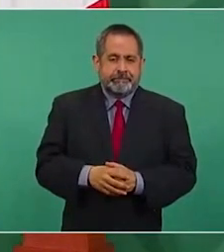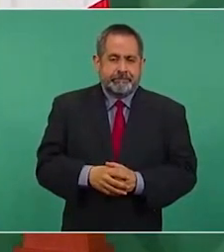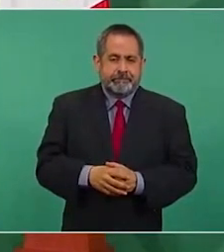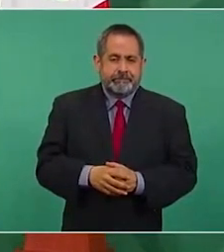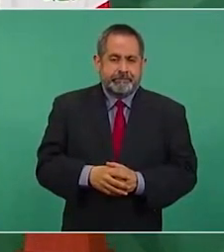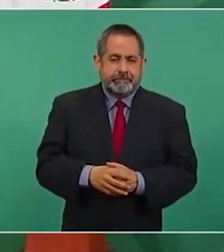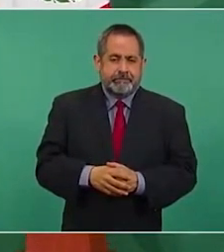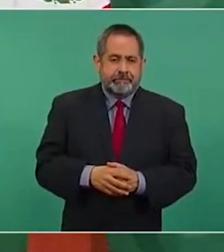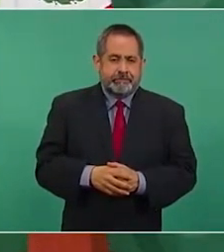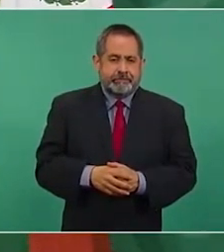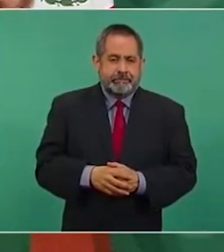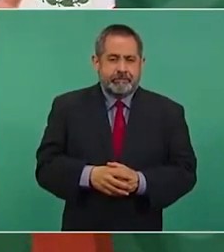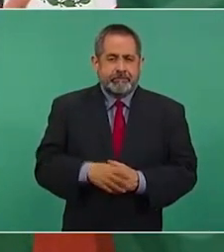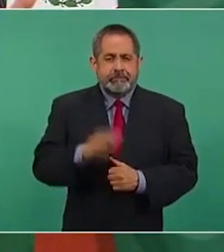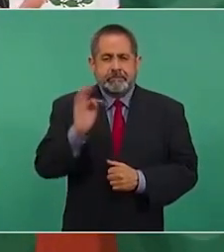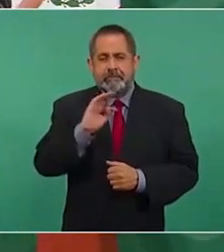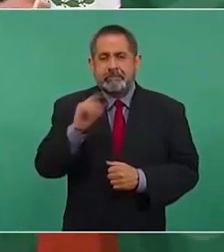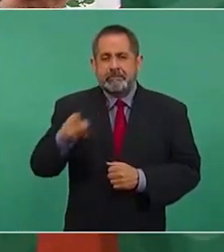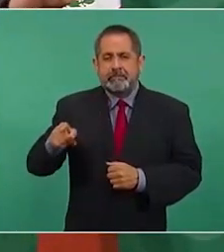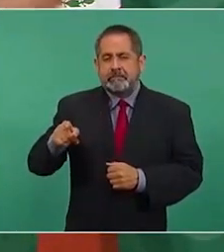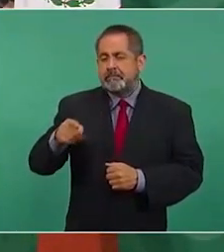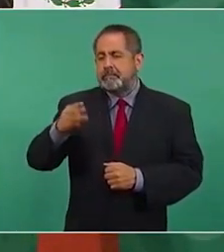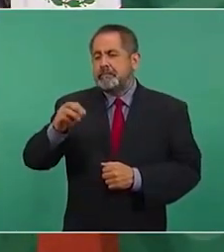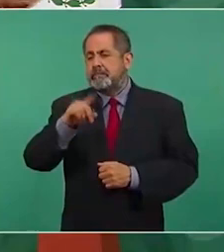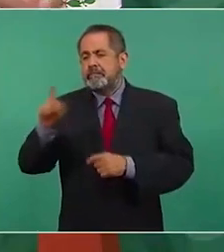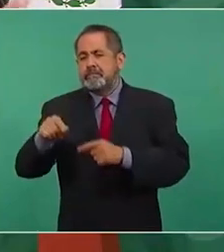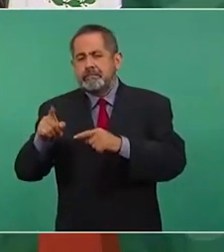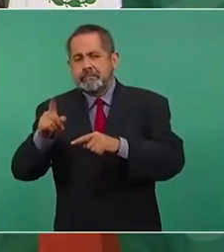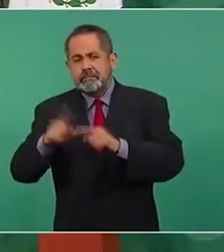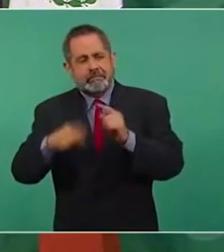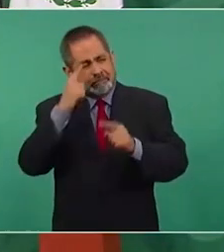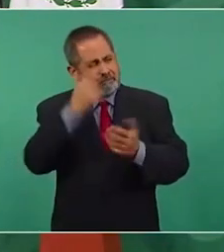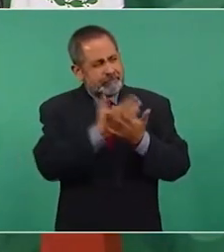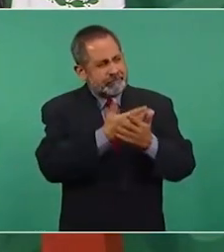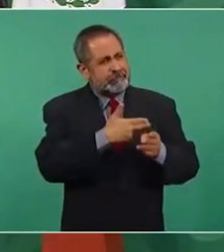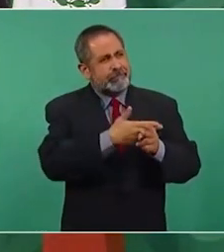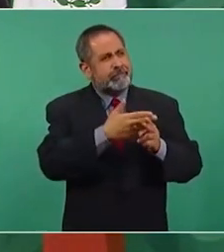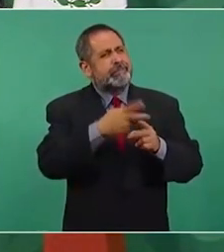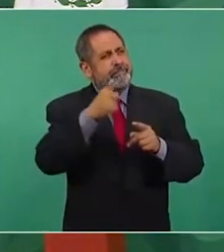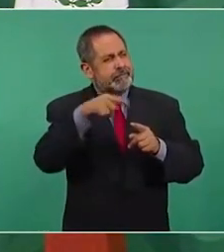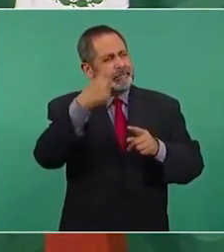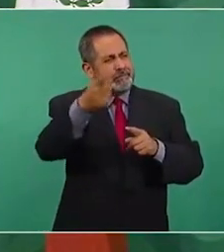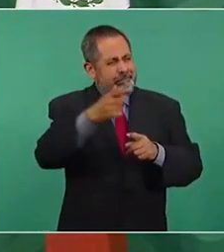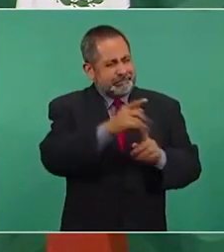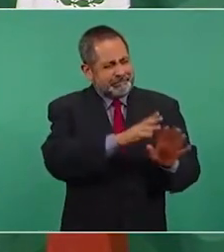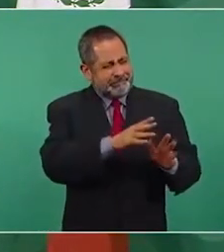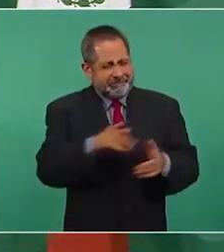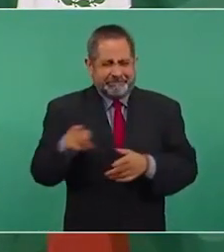Si viene la revocación del mandato en marzo, ¿para qué esperan tanto tiempo?